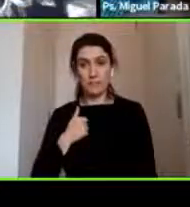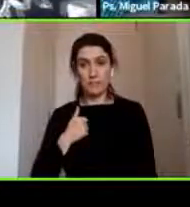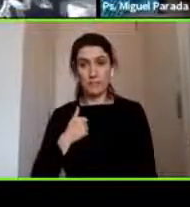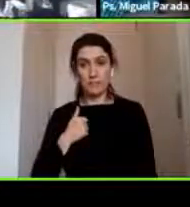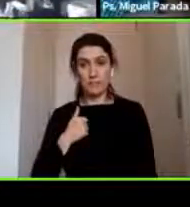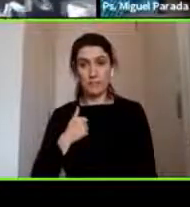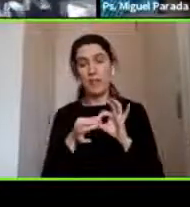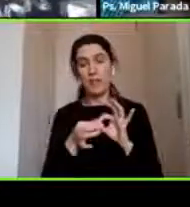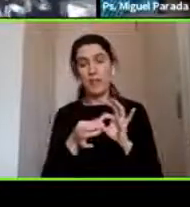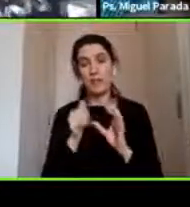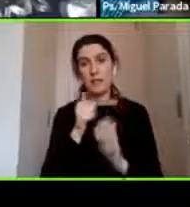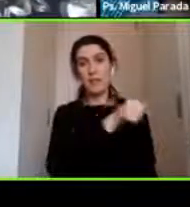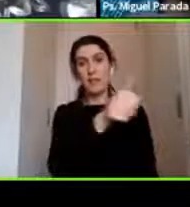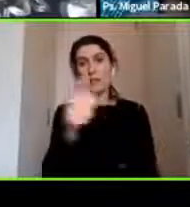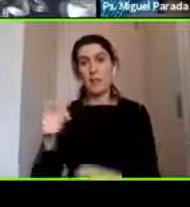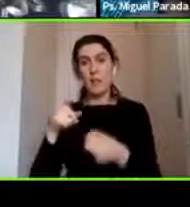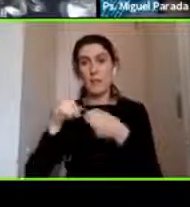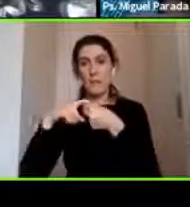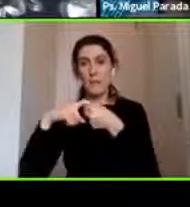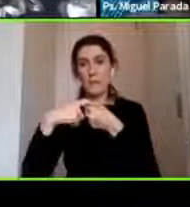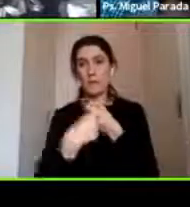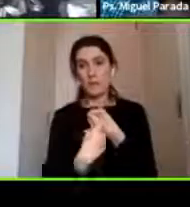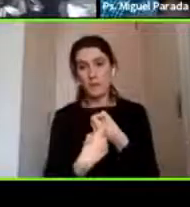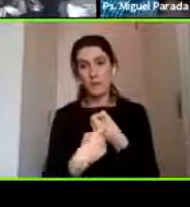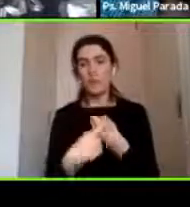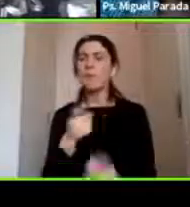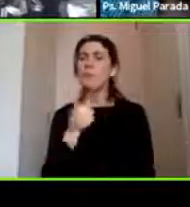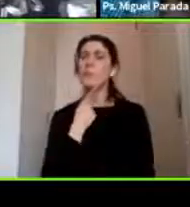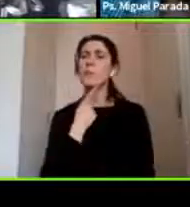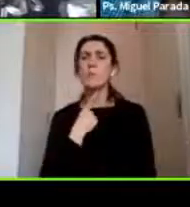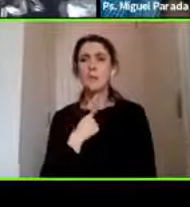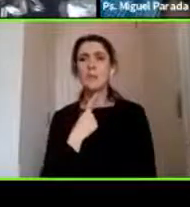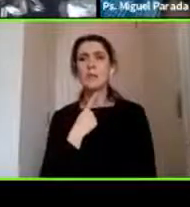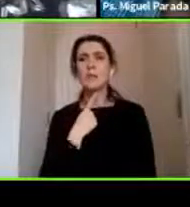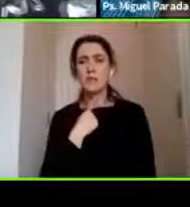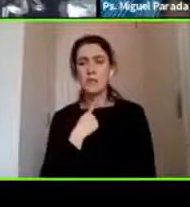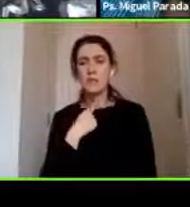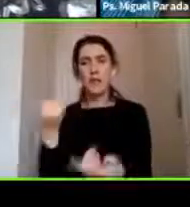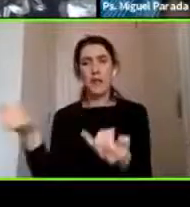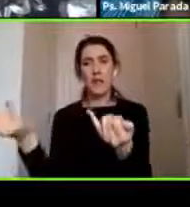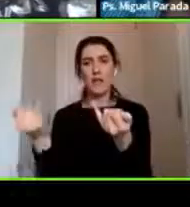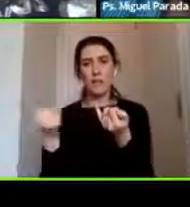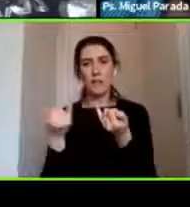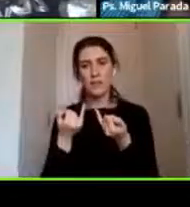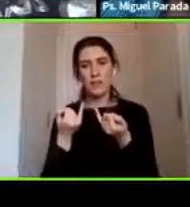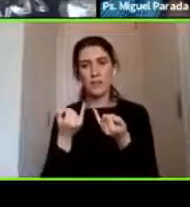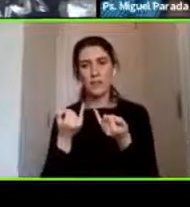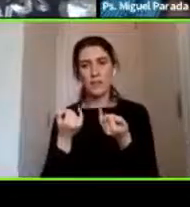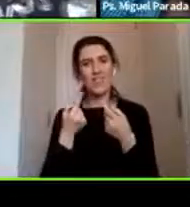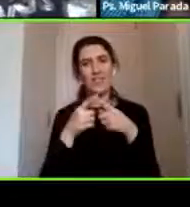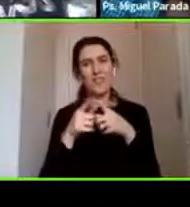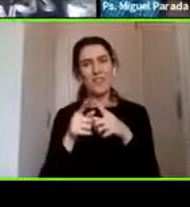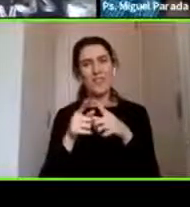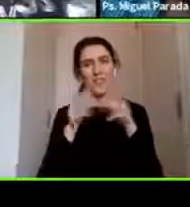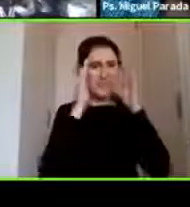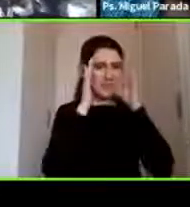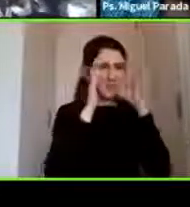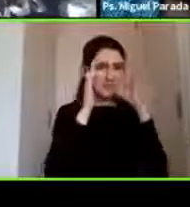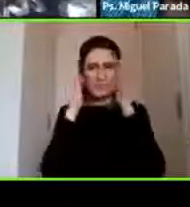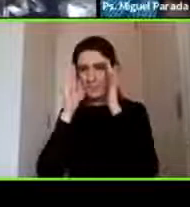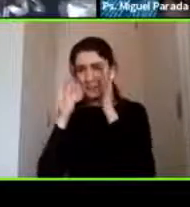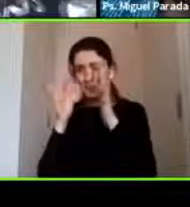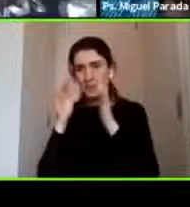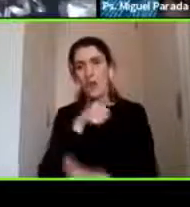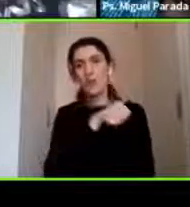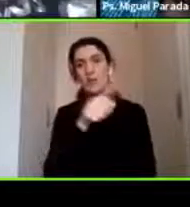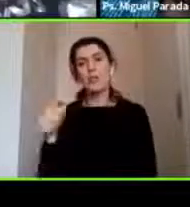participación estuvo súper interesante la información desde estas distintas perspectivas creo que para todos nos ha servido para